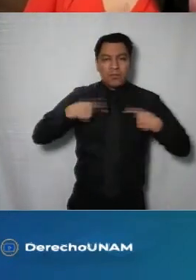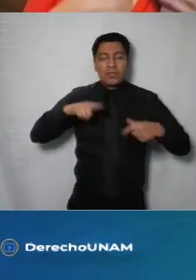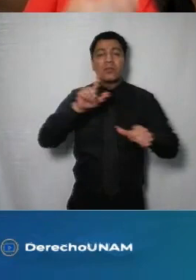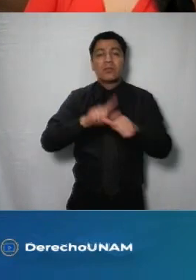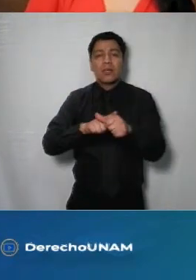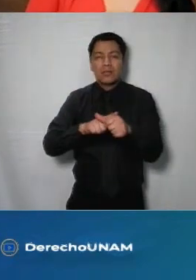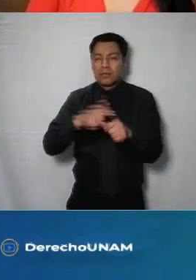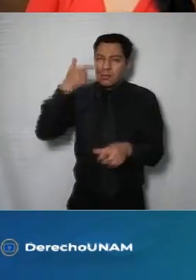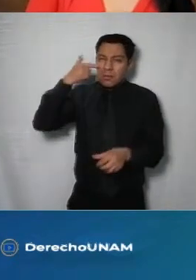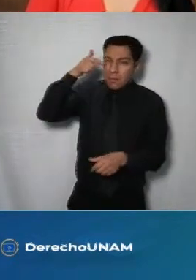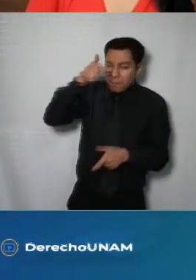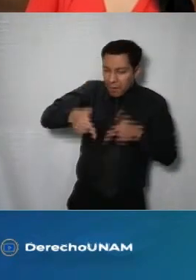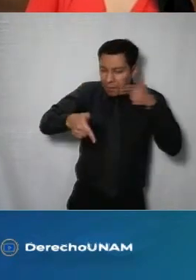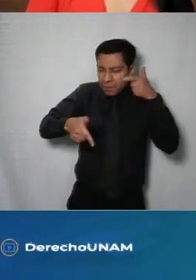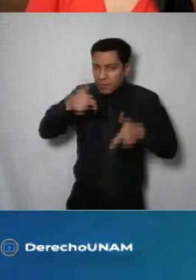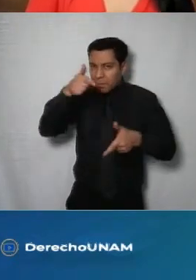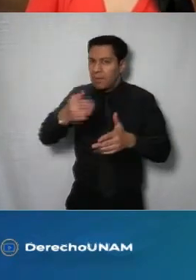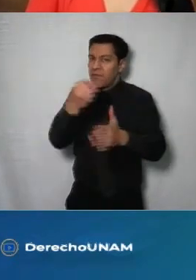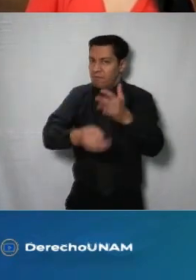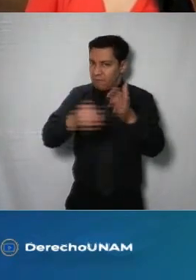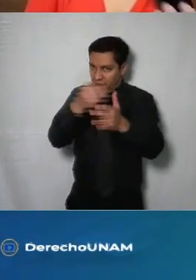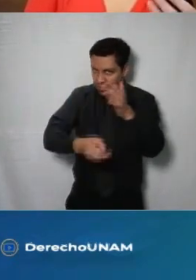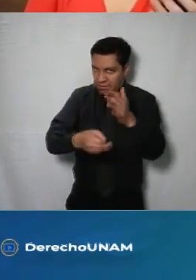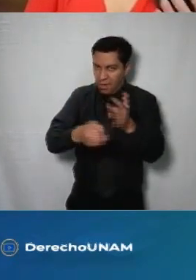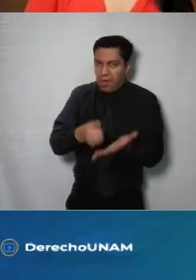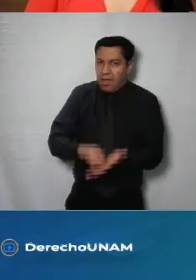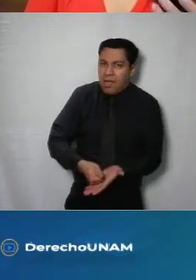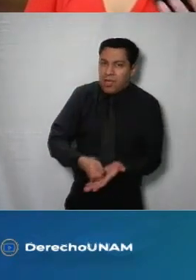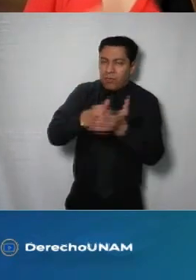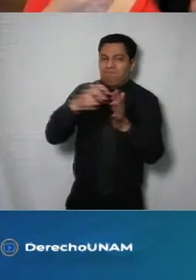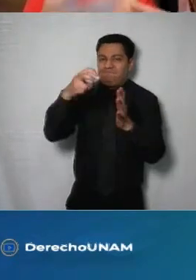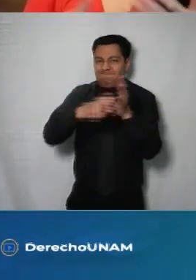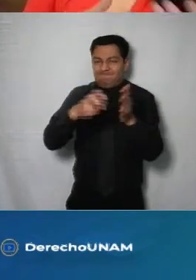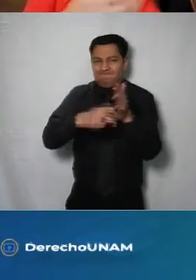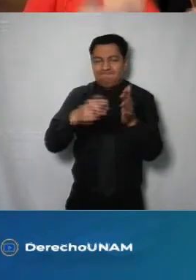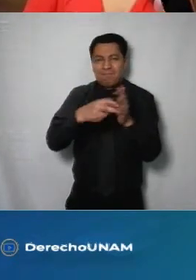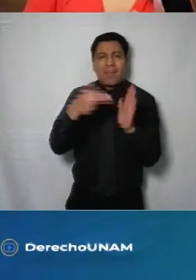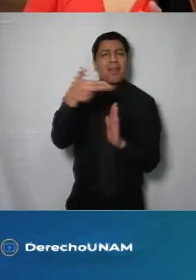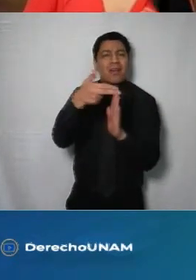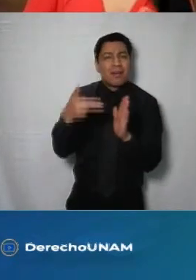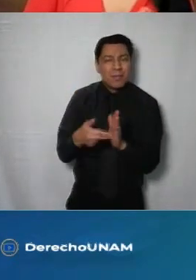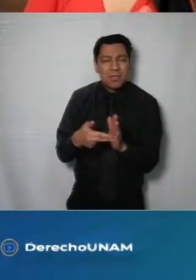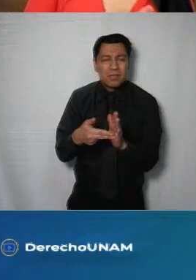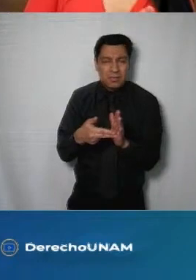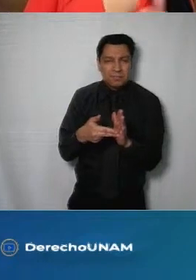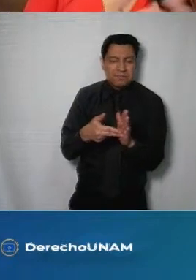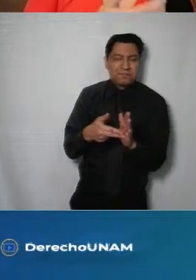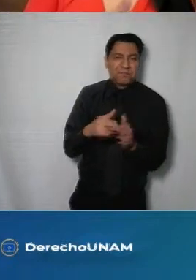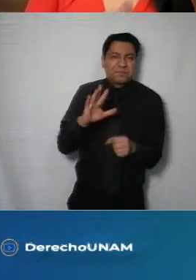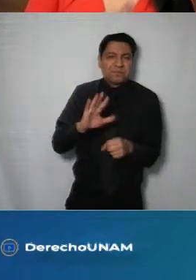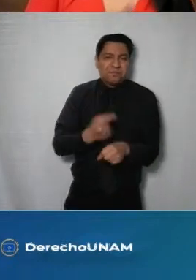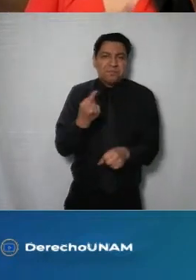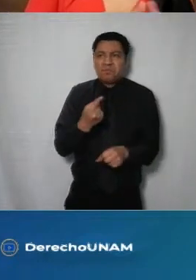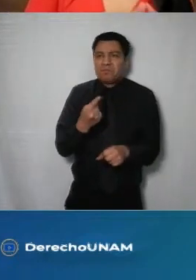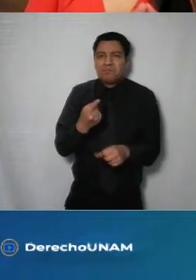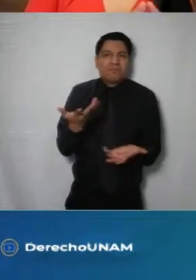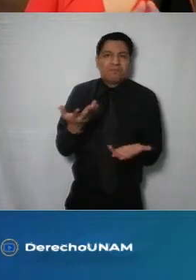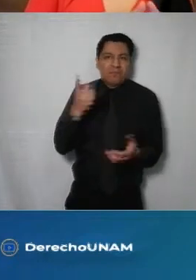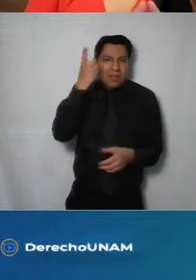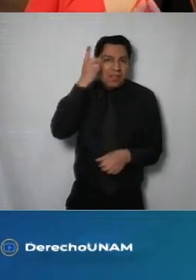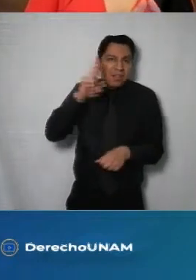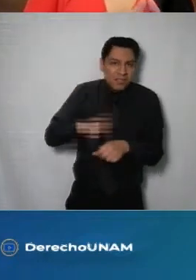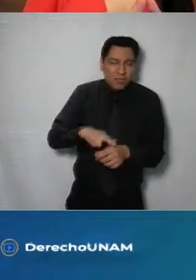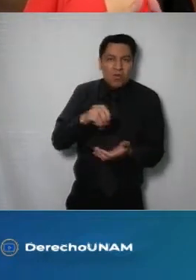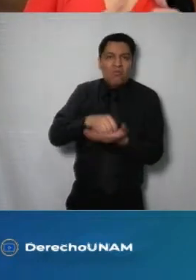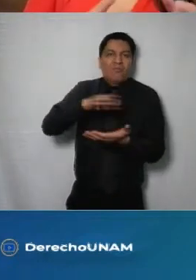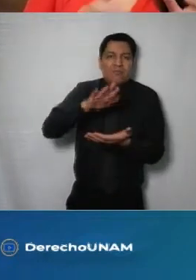registro tenía varias áreas de oportunidad que se tenían que atender porque es una herramienta que usan de manera cotidiana los sujetos obligados la propia dirección de datos